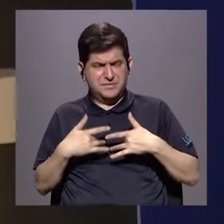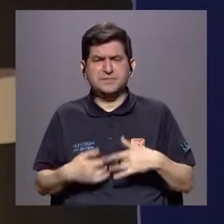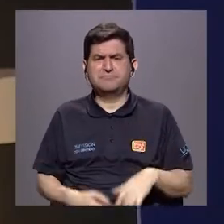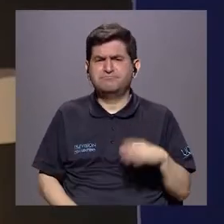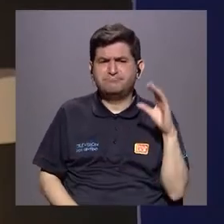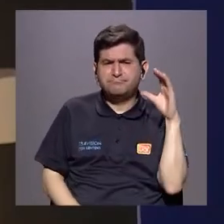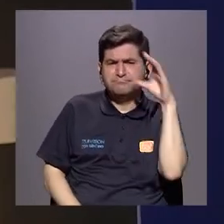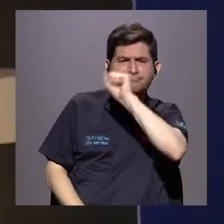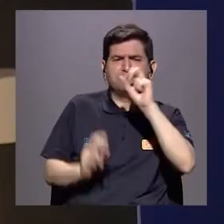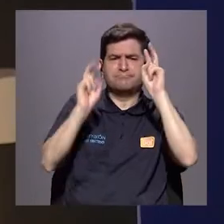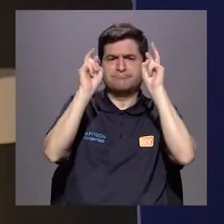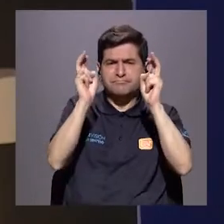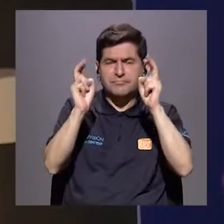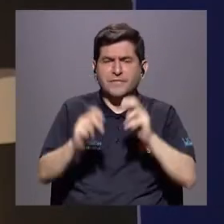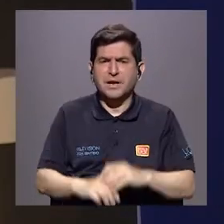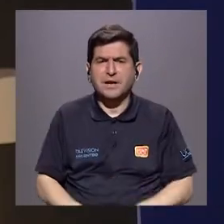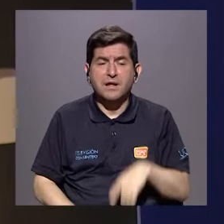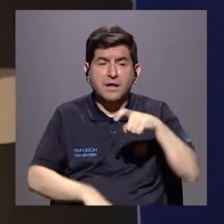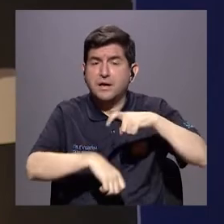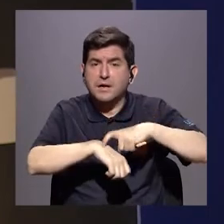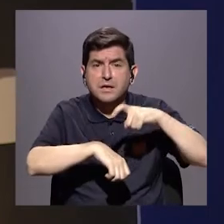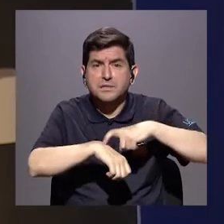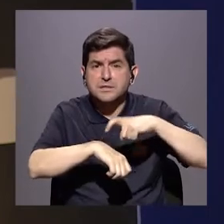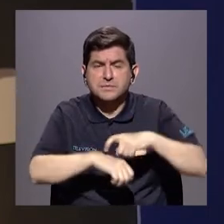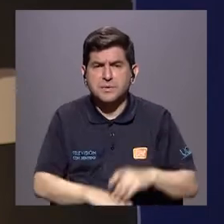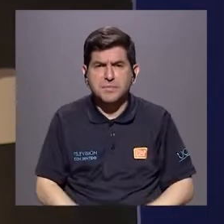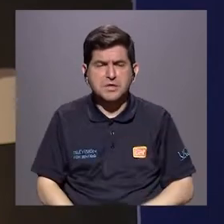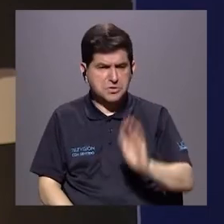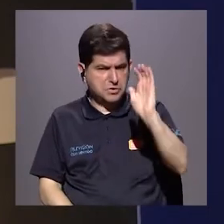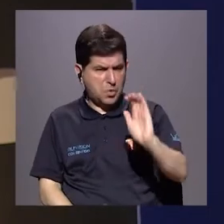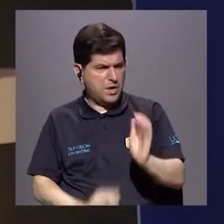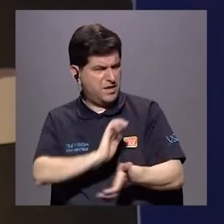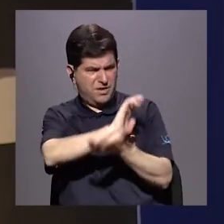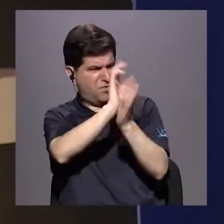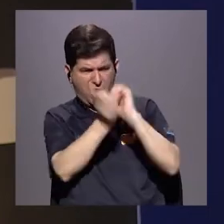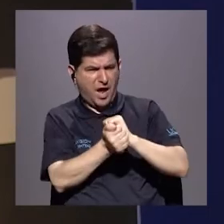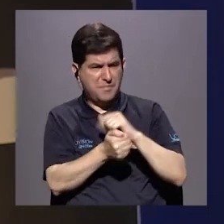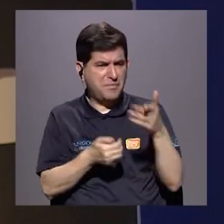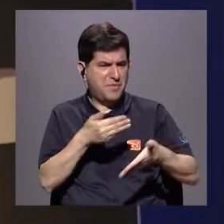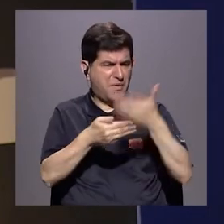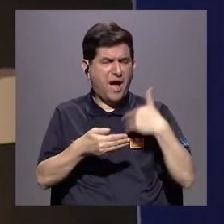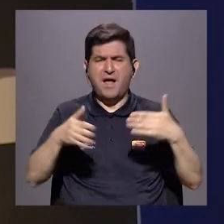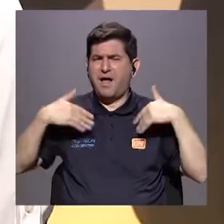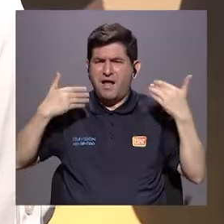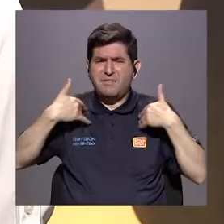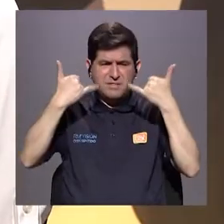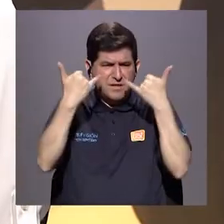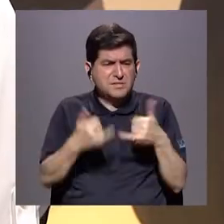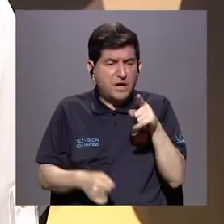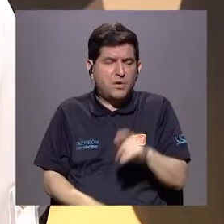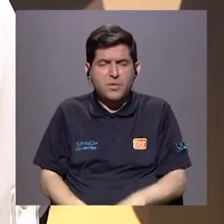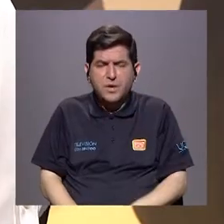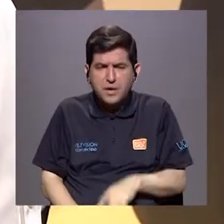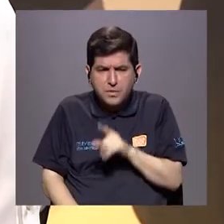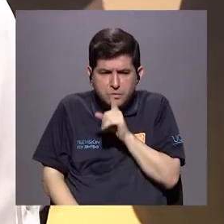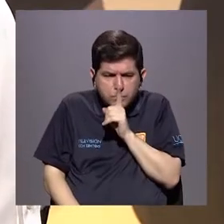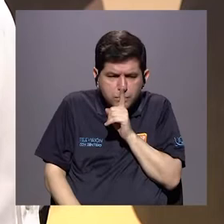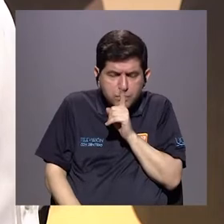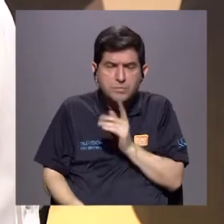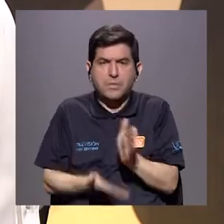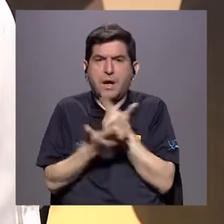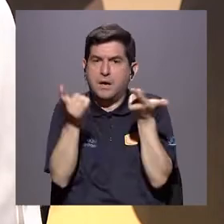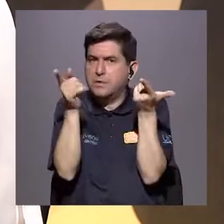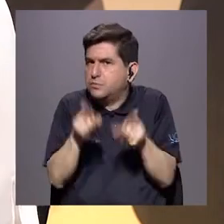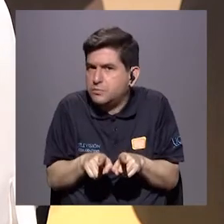sensitivas a estos temas y se dan cuenta, bueno, que el chiquito cambió, era muy alegre, ahora está muy retraído, algo le